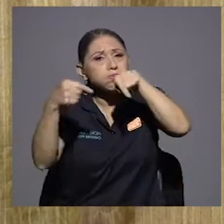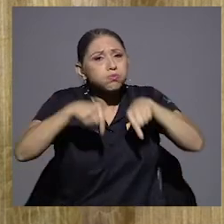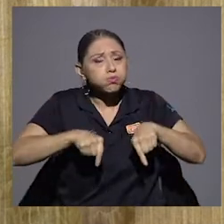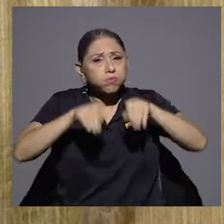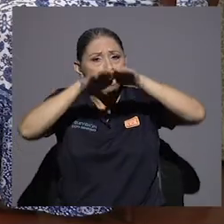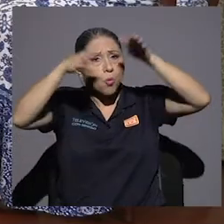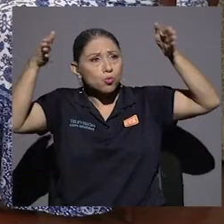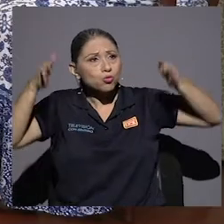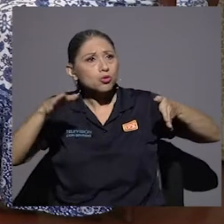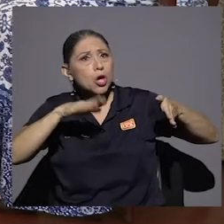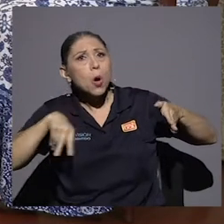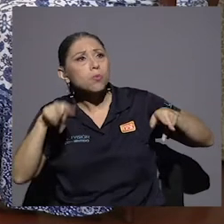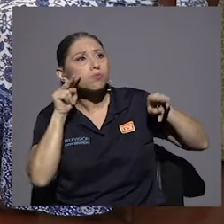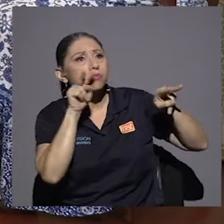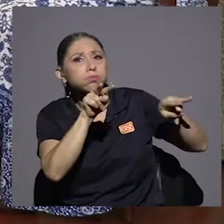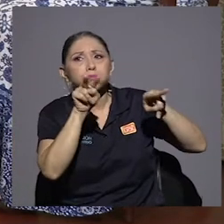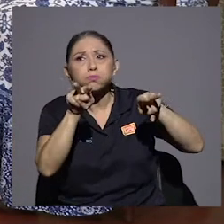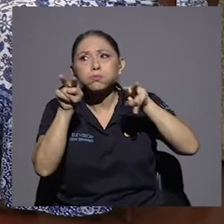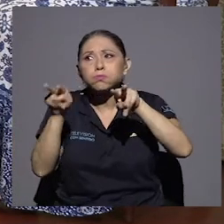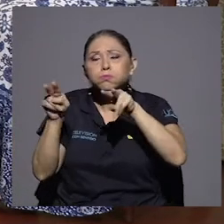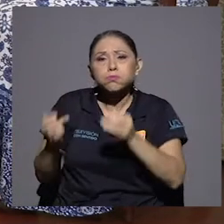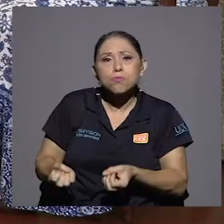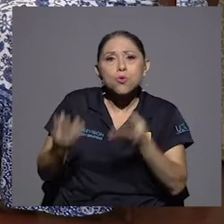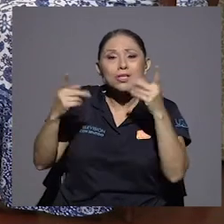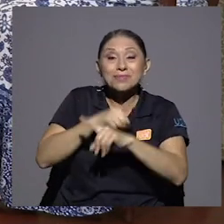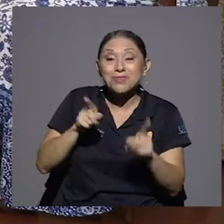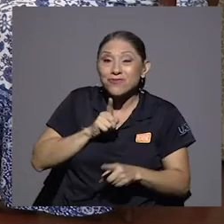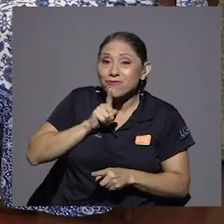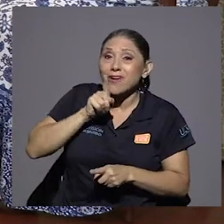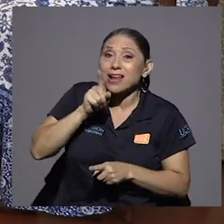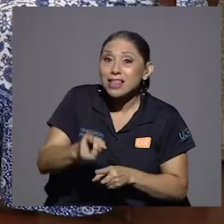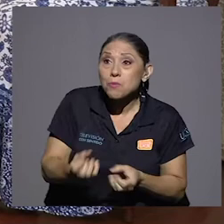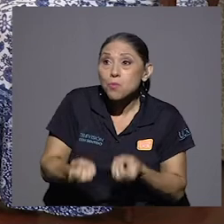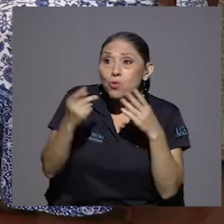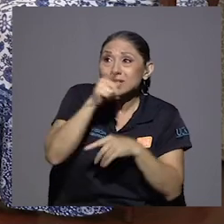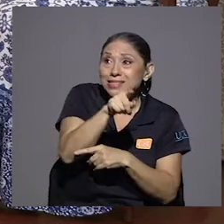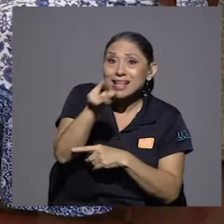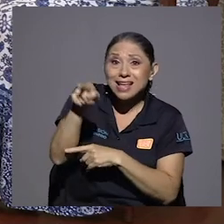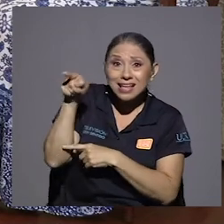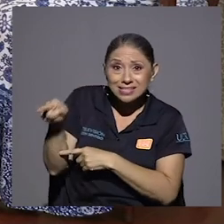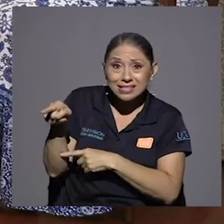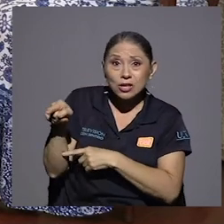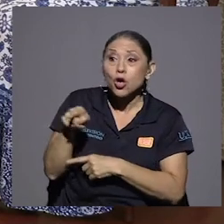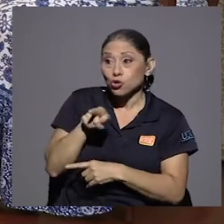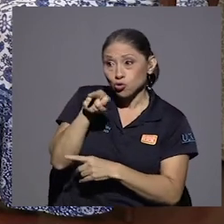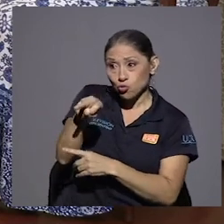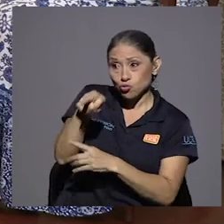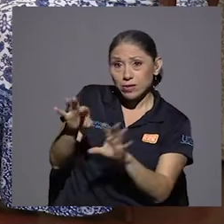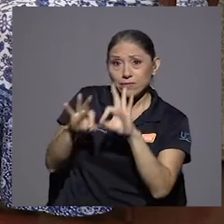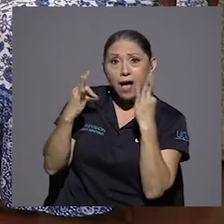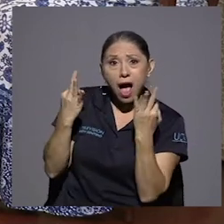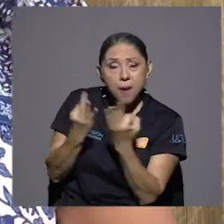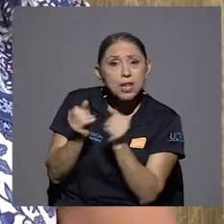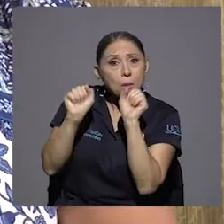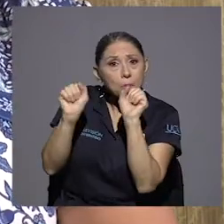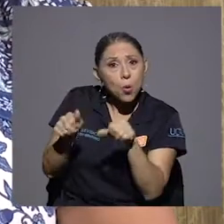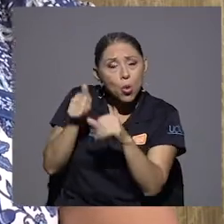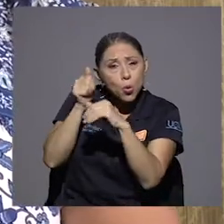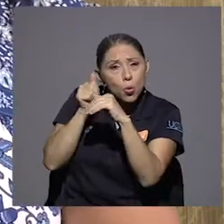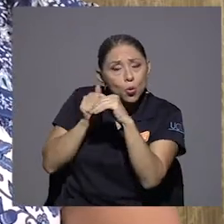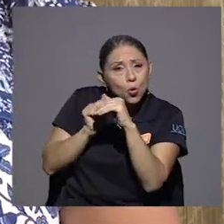de ellas, pero muchas son de obra y gracia de ustedes que las pudieron guardar con mucho tiempo.